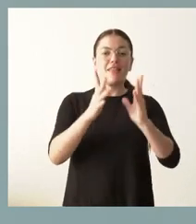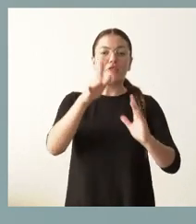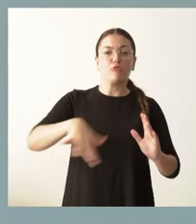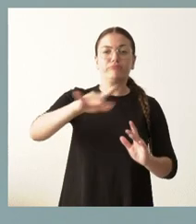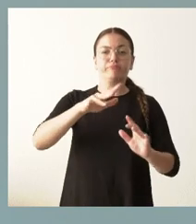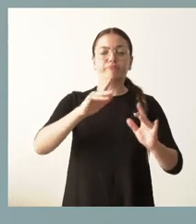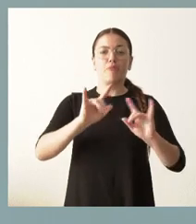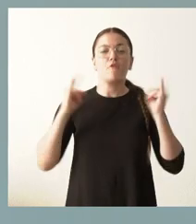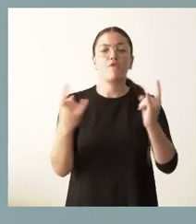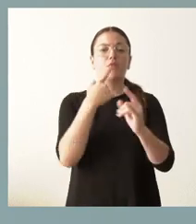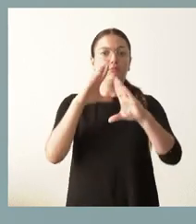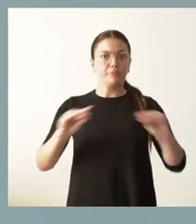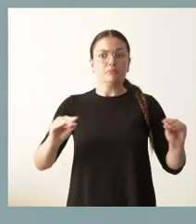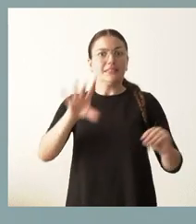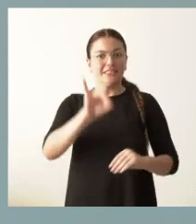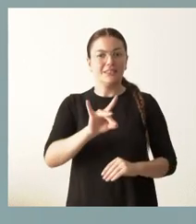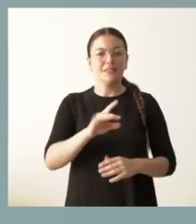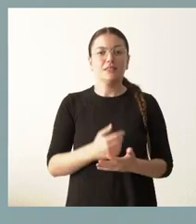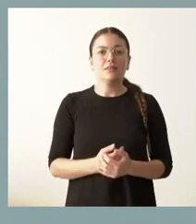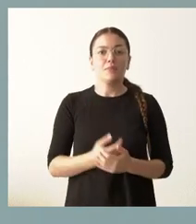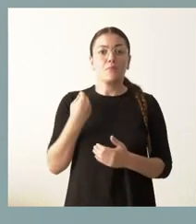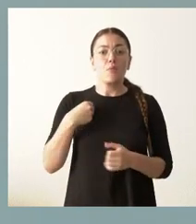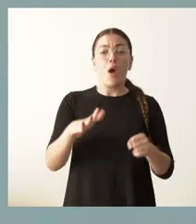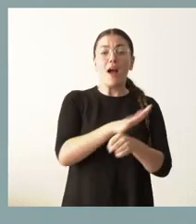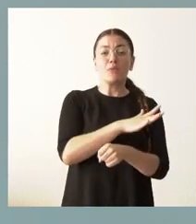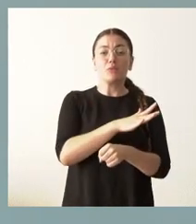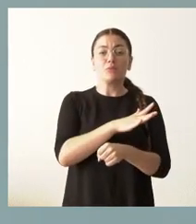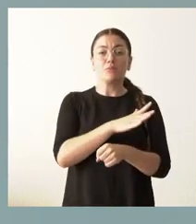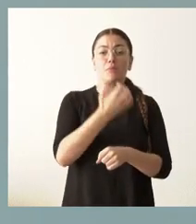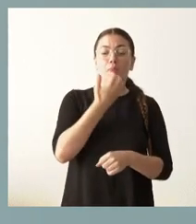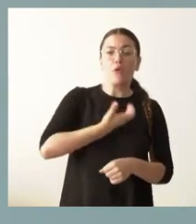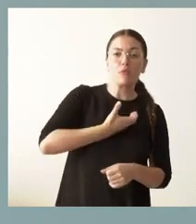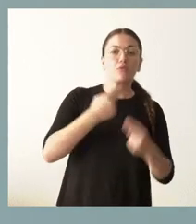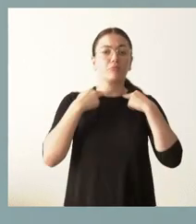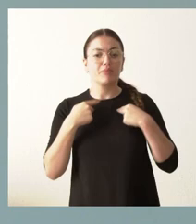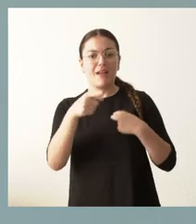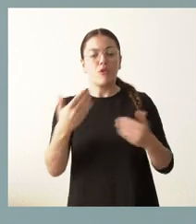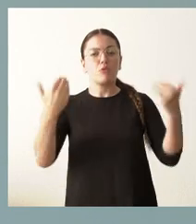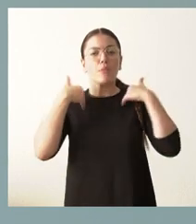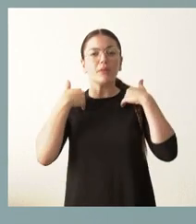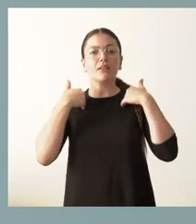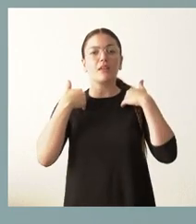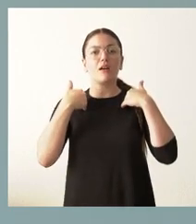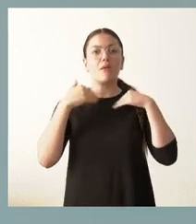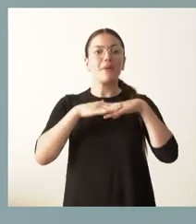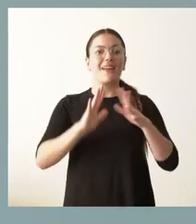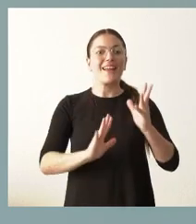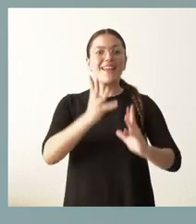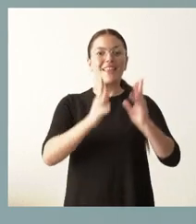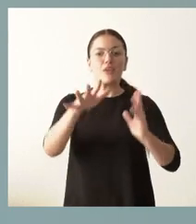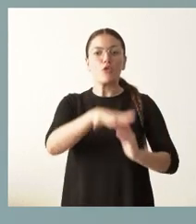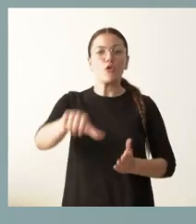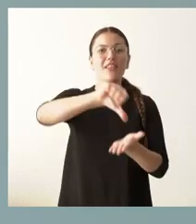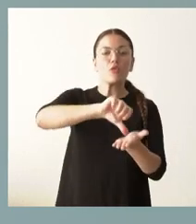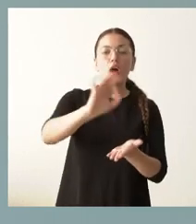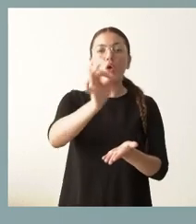En el ámbito de las competencias de las corporaciones locales, que es donde hay competencias para los incendios urbanos o